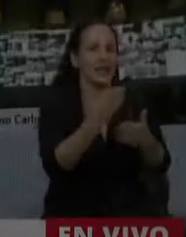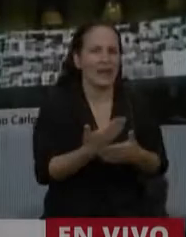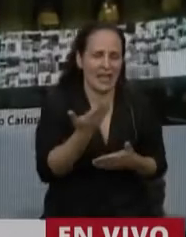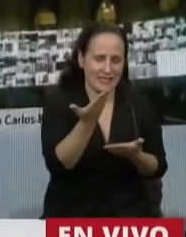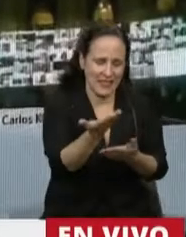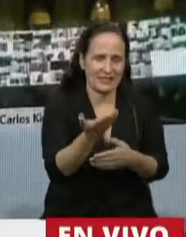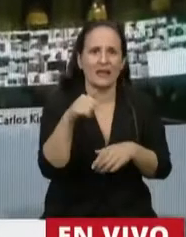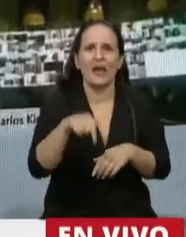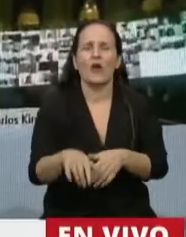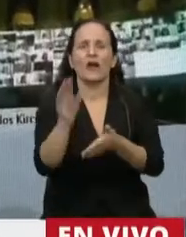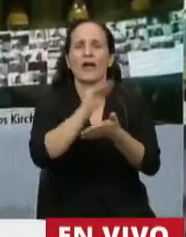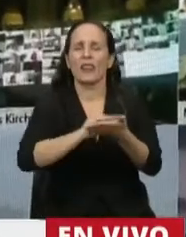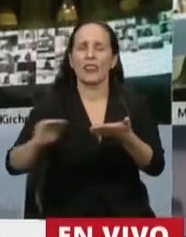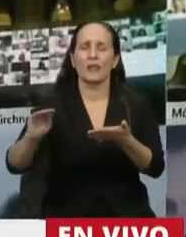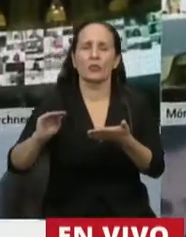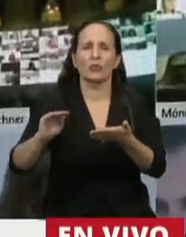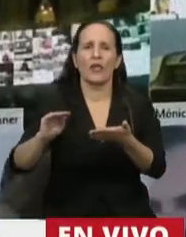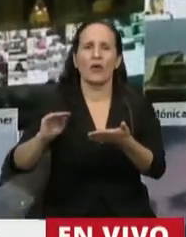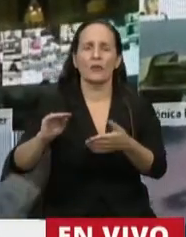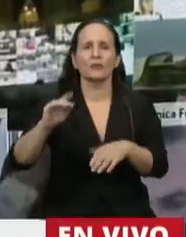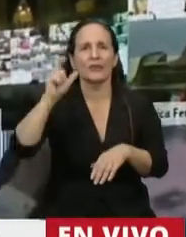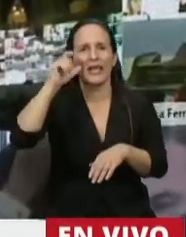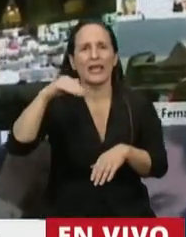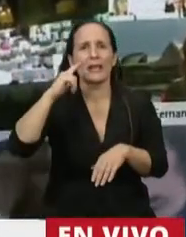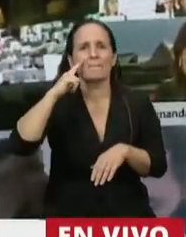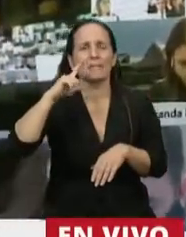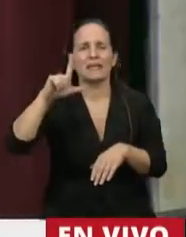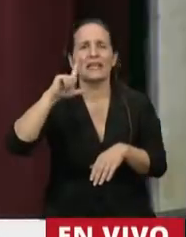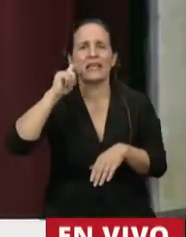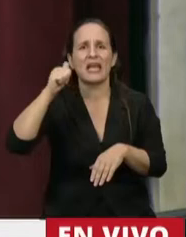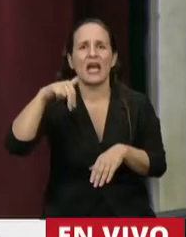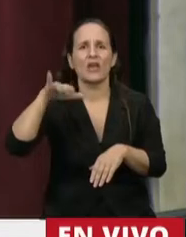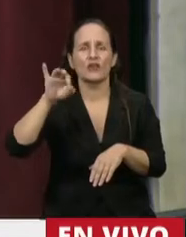Tiene la palabra el diputado Emiliano Giacobitti.